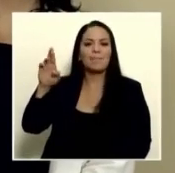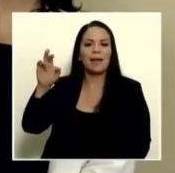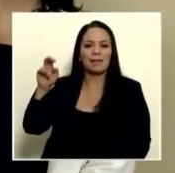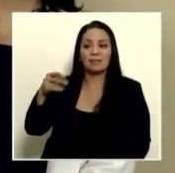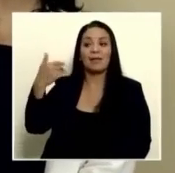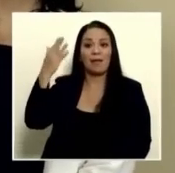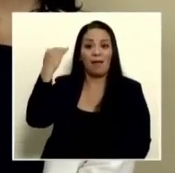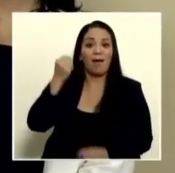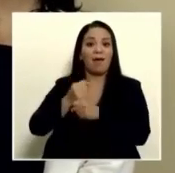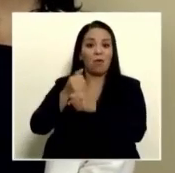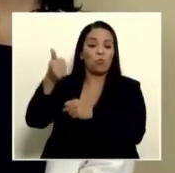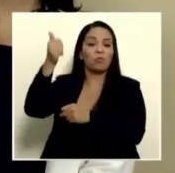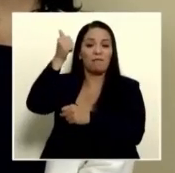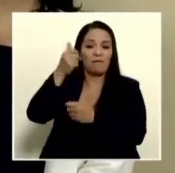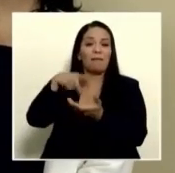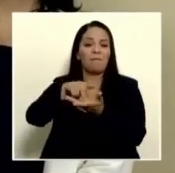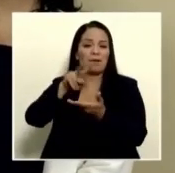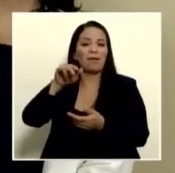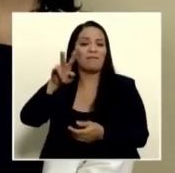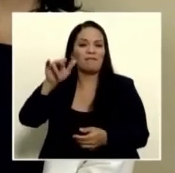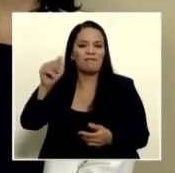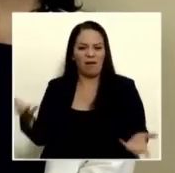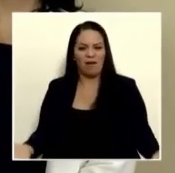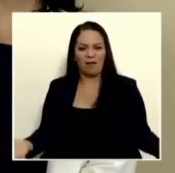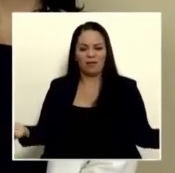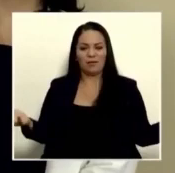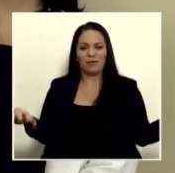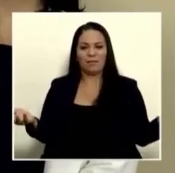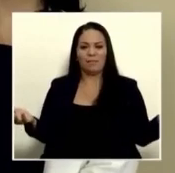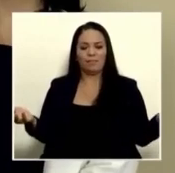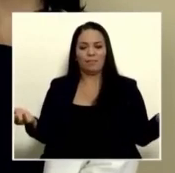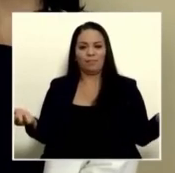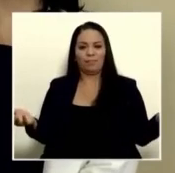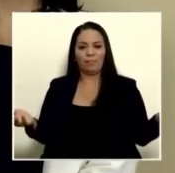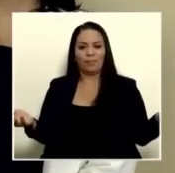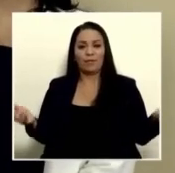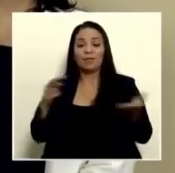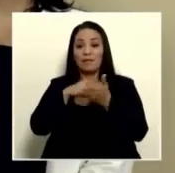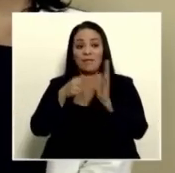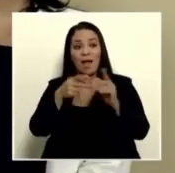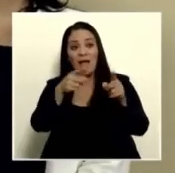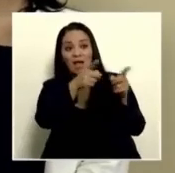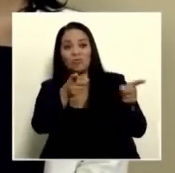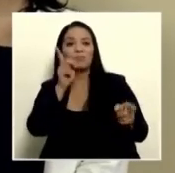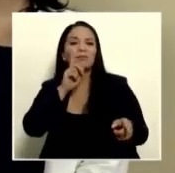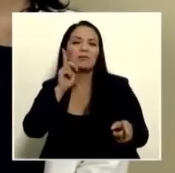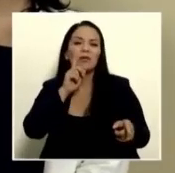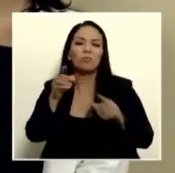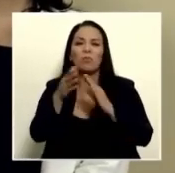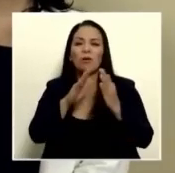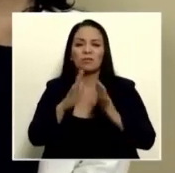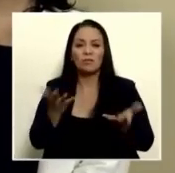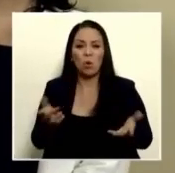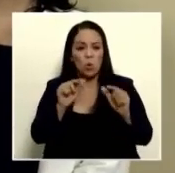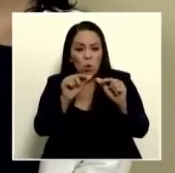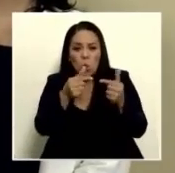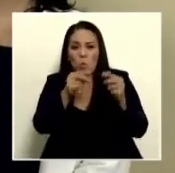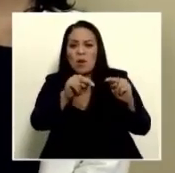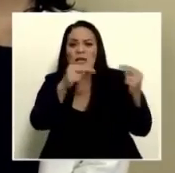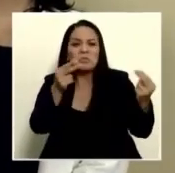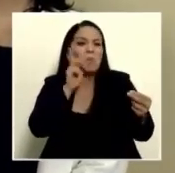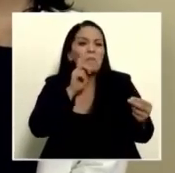Viva entonces en lugar de no sólo le han mentido a la población el grupo la nación